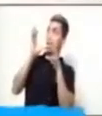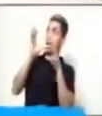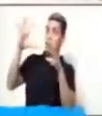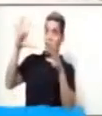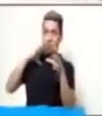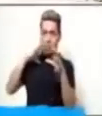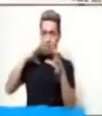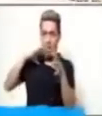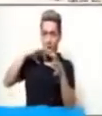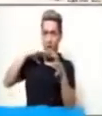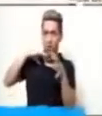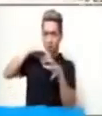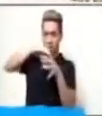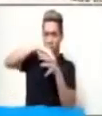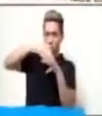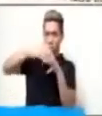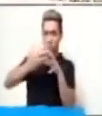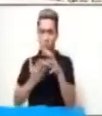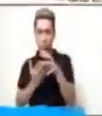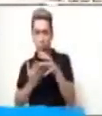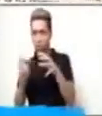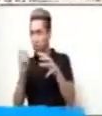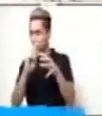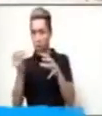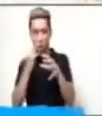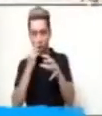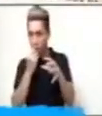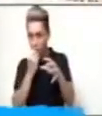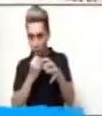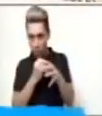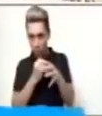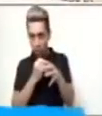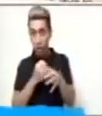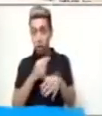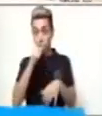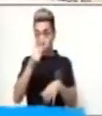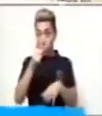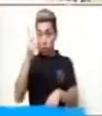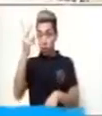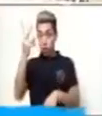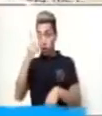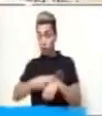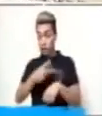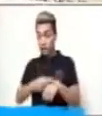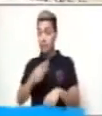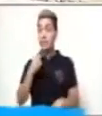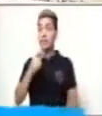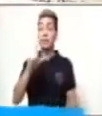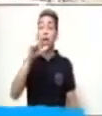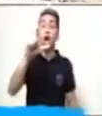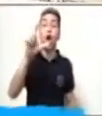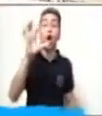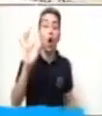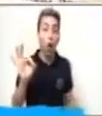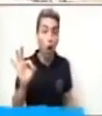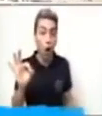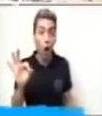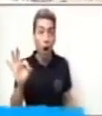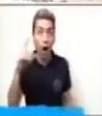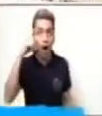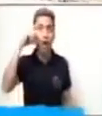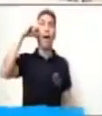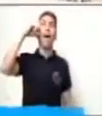lo como. Si dos veces dices co, mi nombre encontrarás.